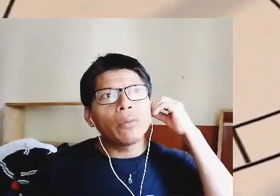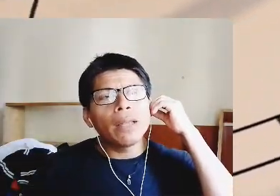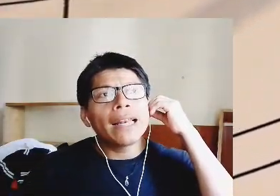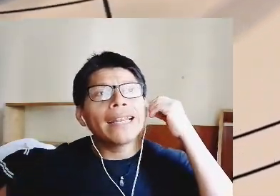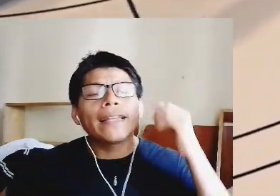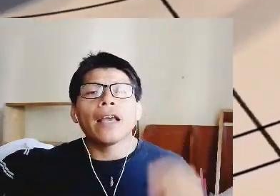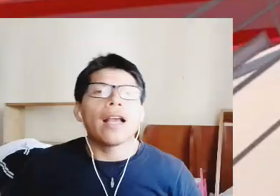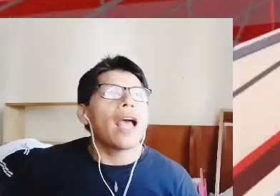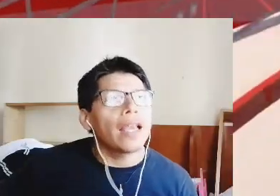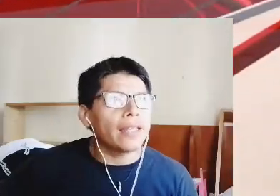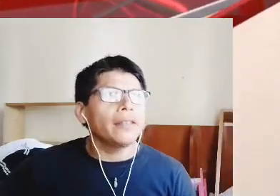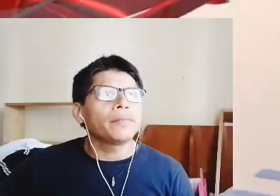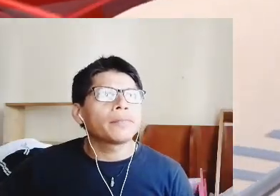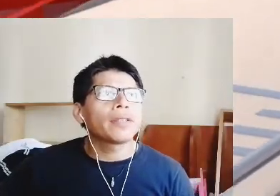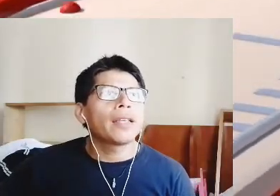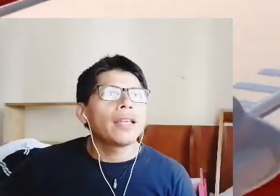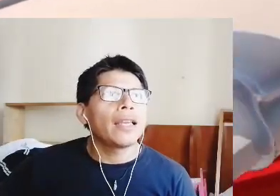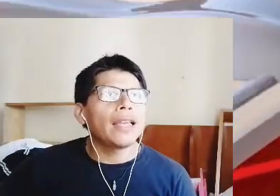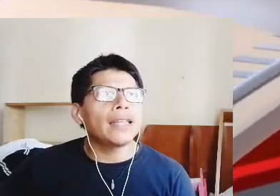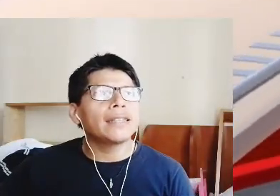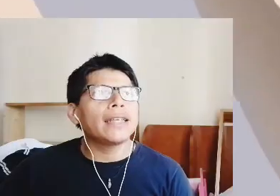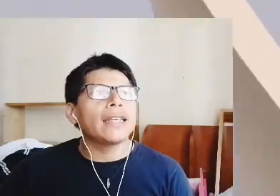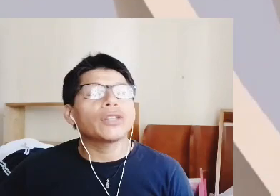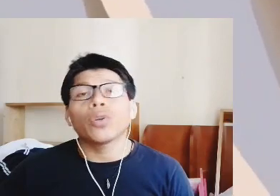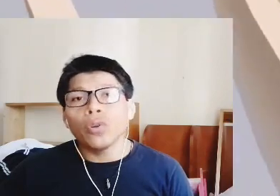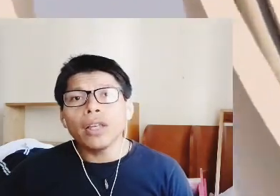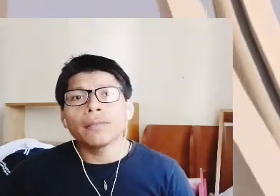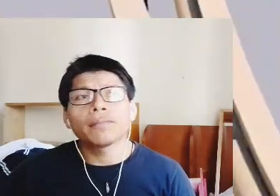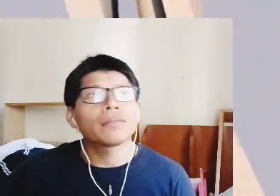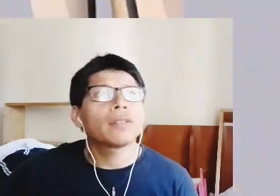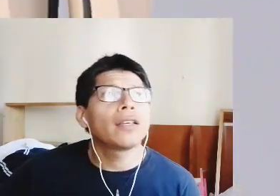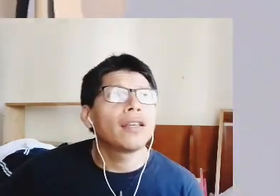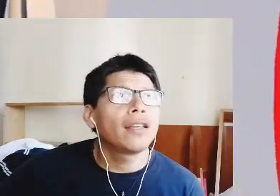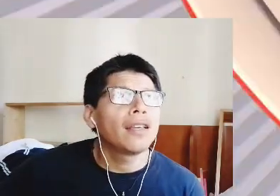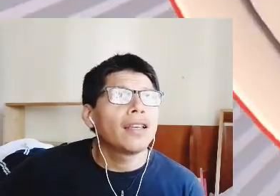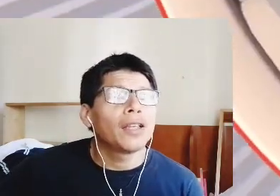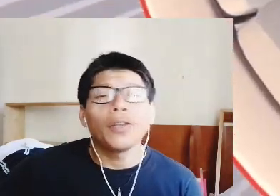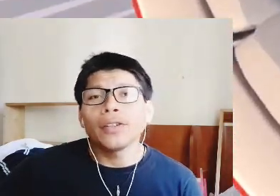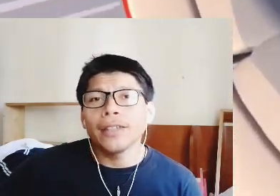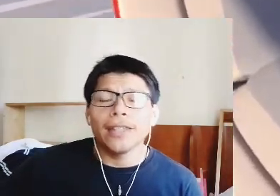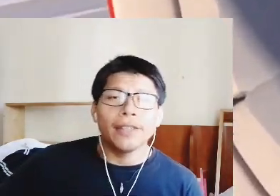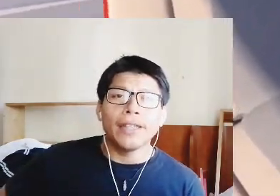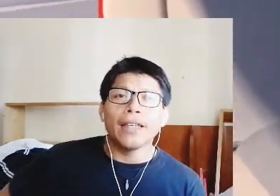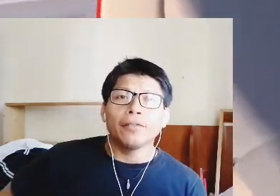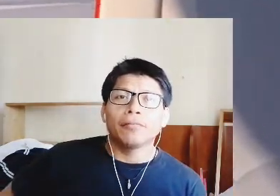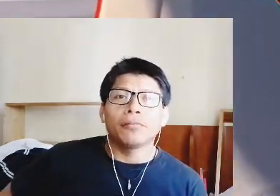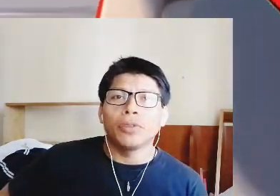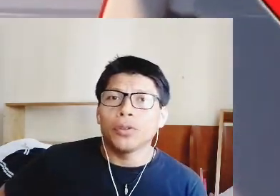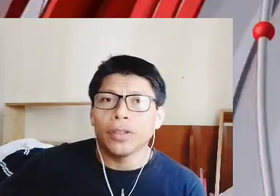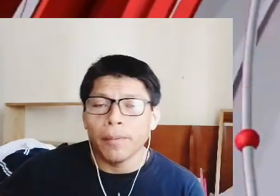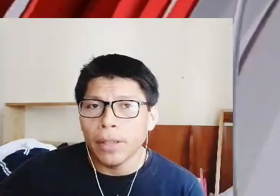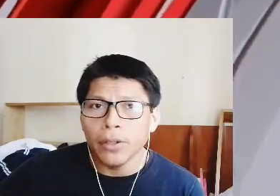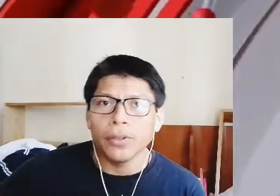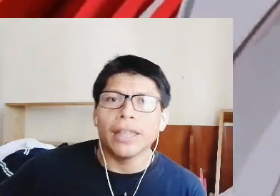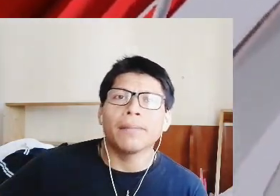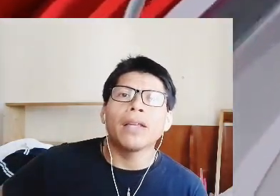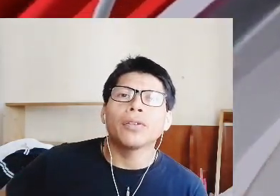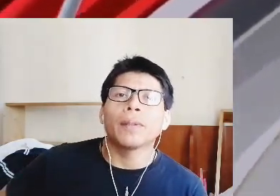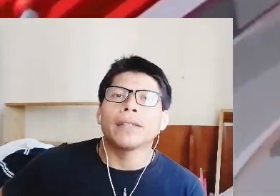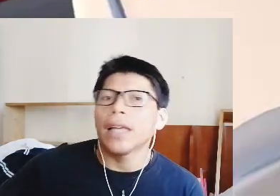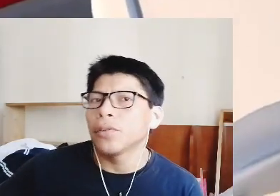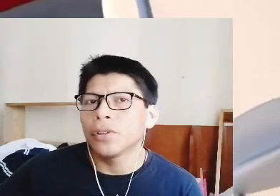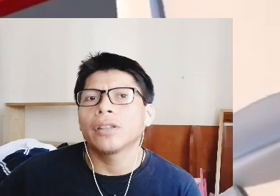de nombre Reina Jair es de Sonora no sé si así sean nuestros amigos